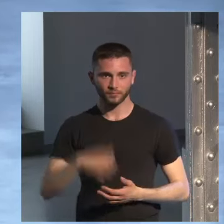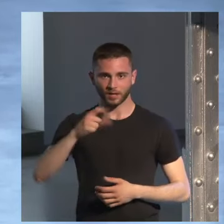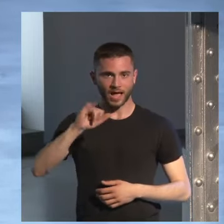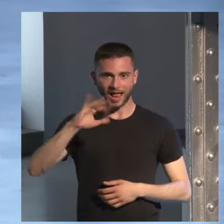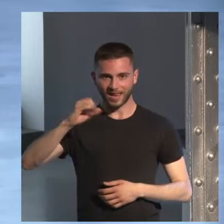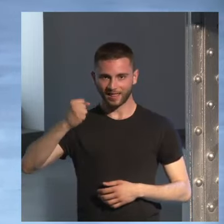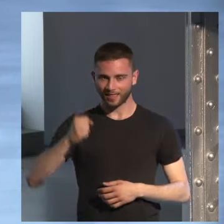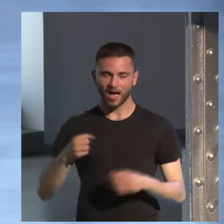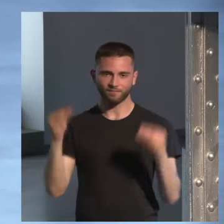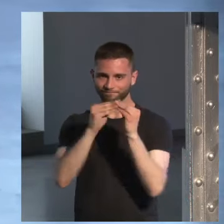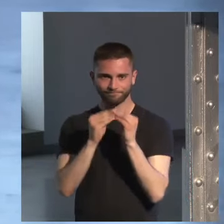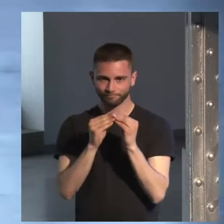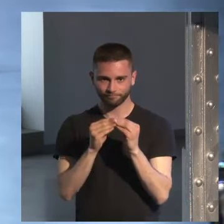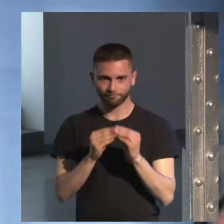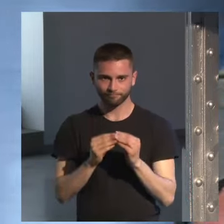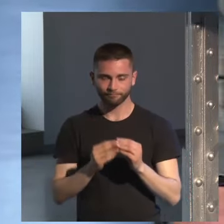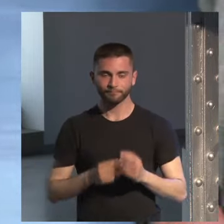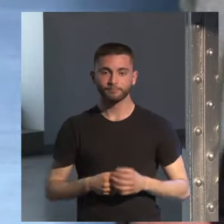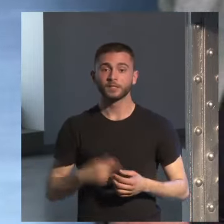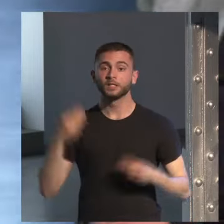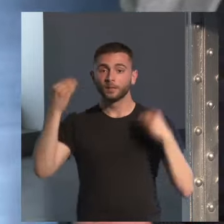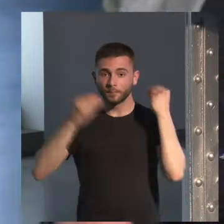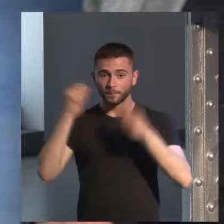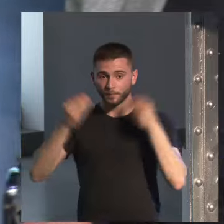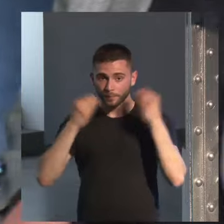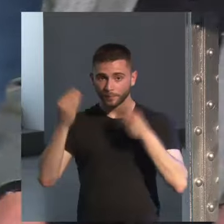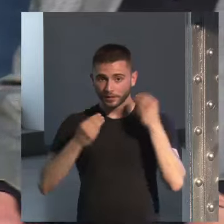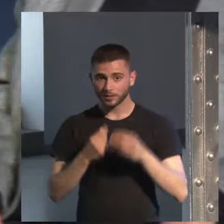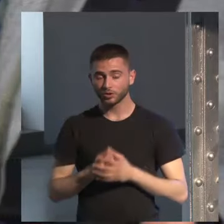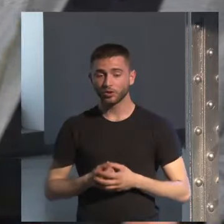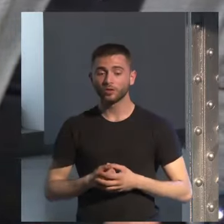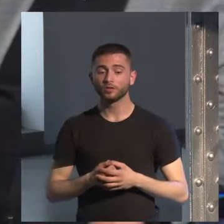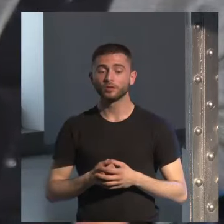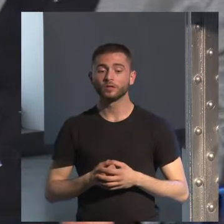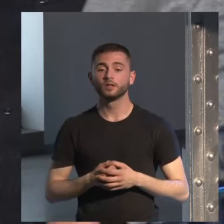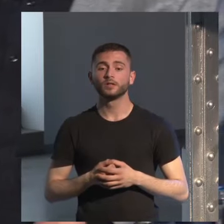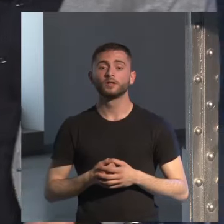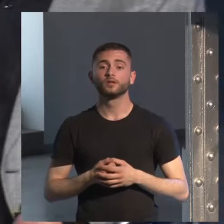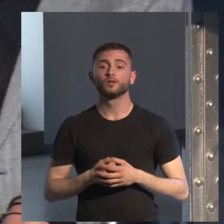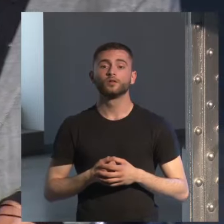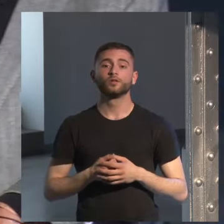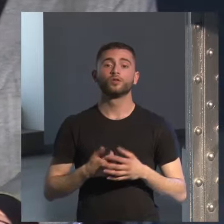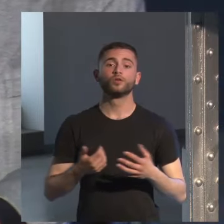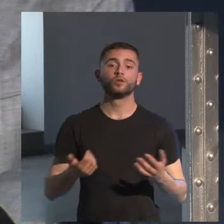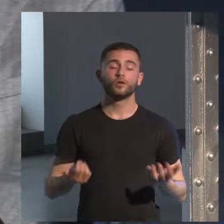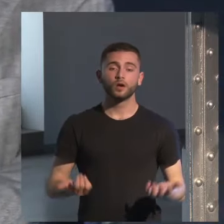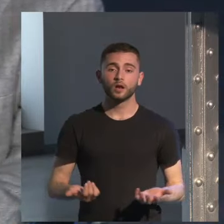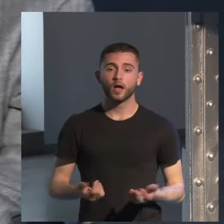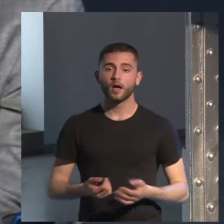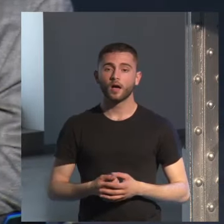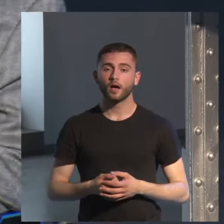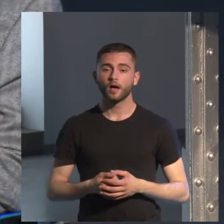creo que el didactismo o la